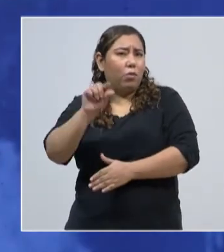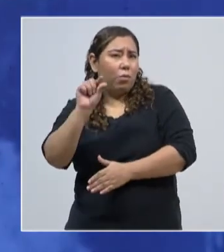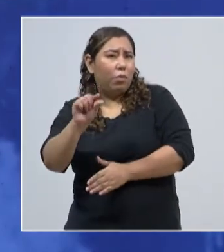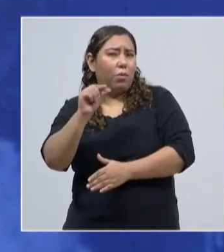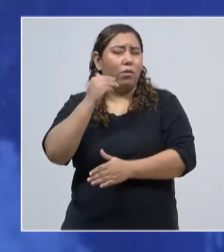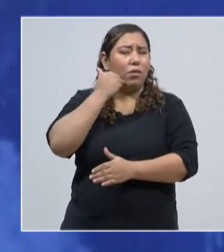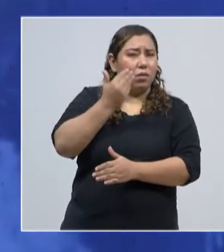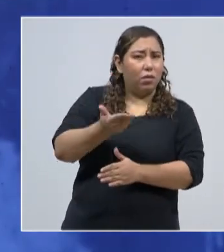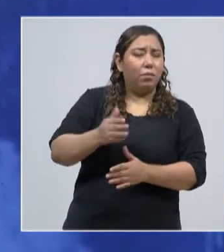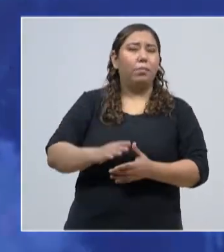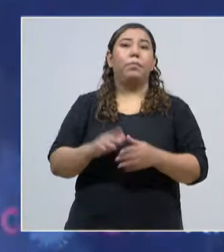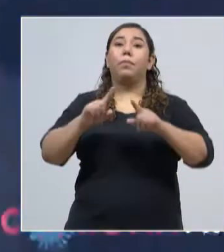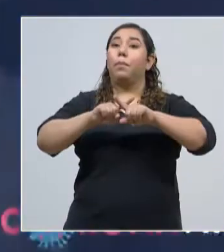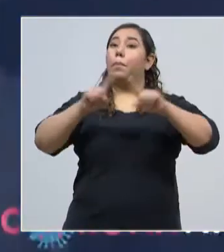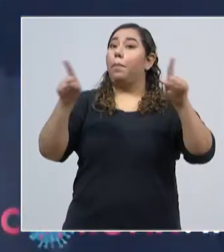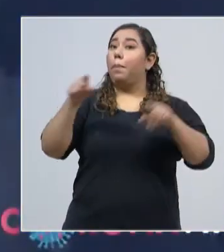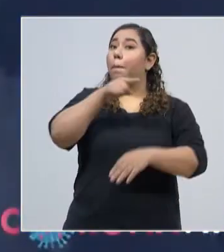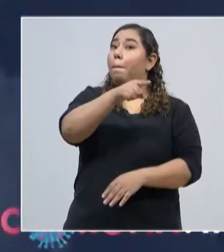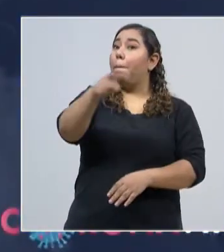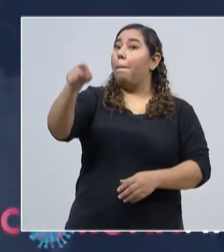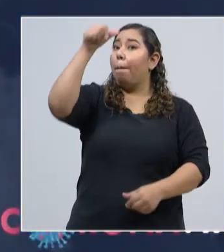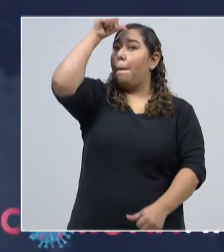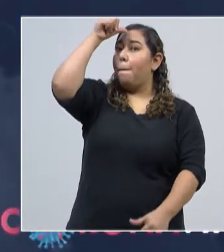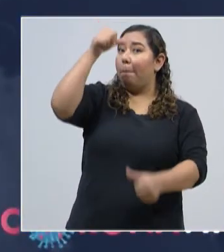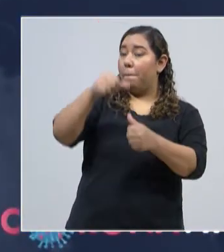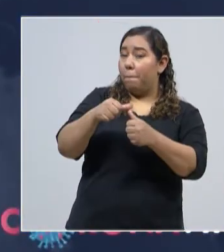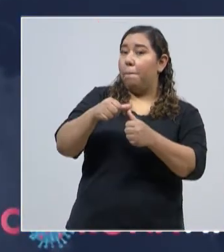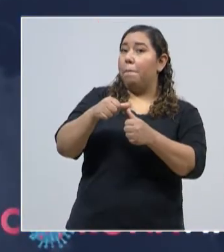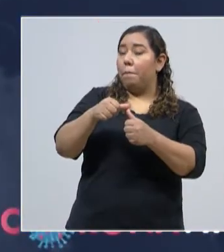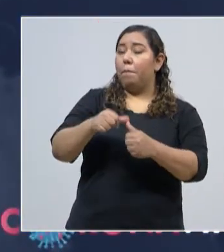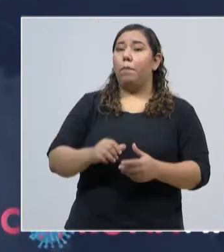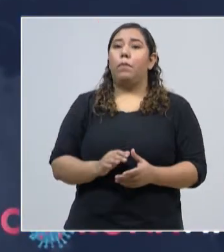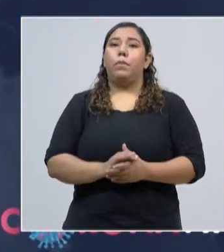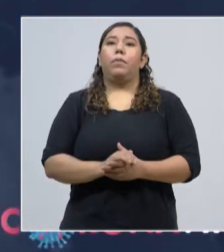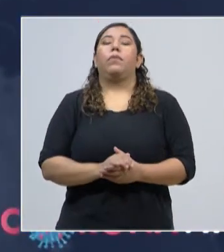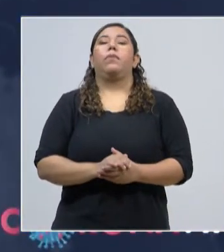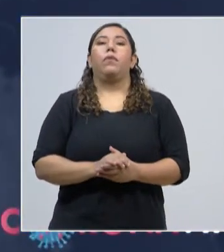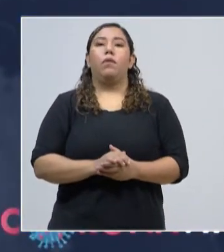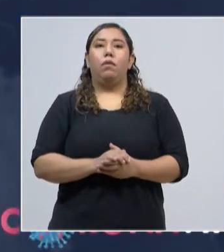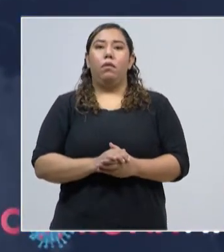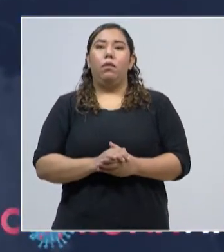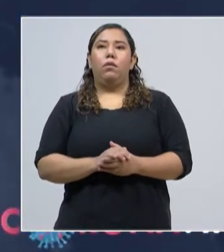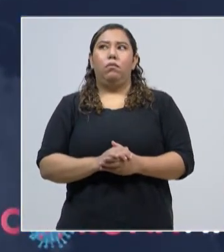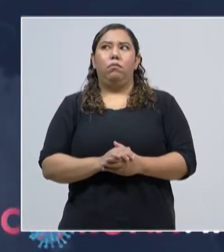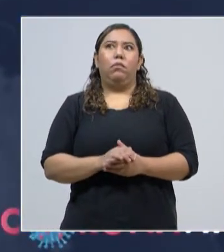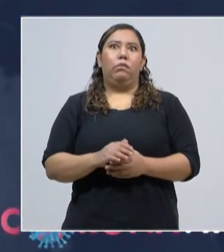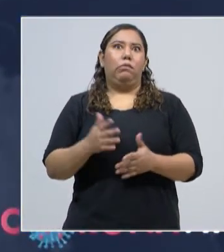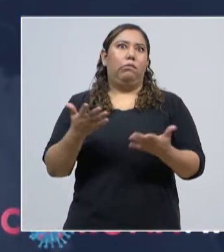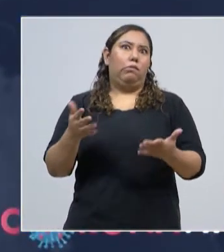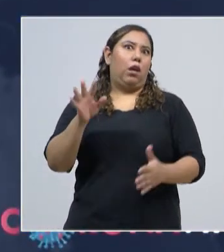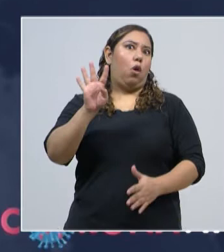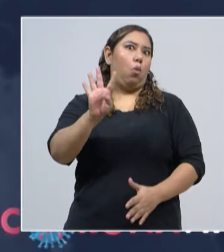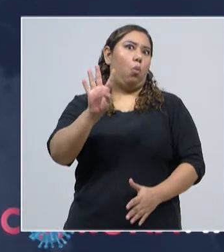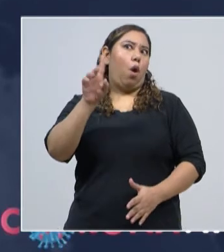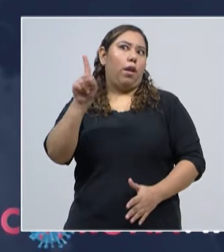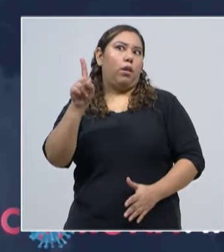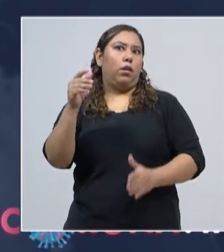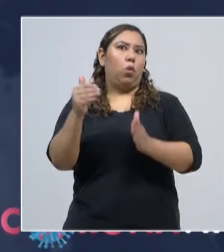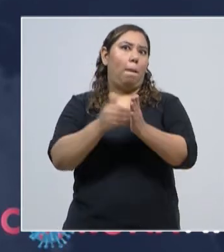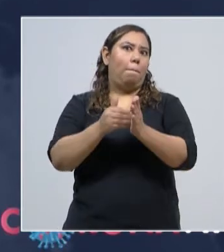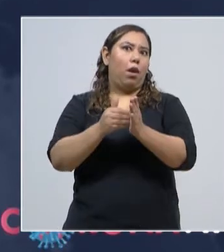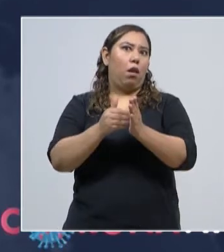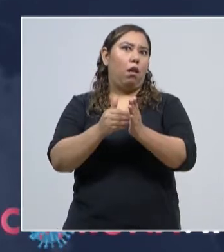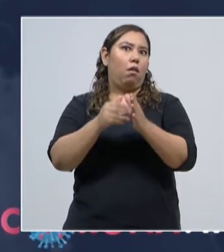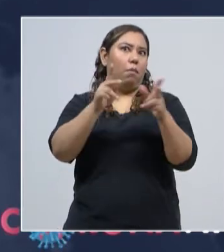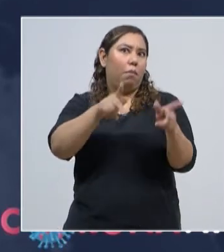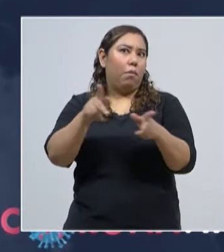recordándoles siempre a toda la ciudadanía, muy probablemente, teniendo ya más de 41,000 casos diagnosticados, en